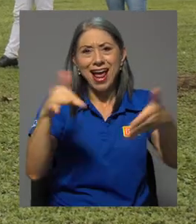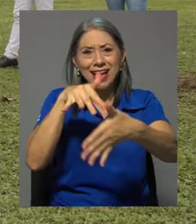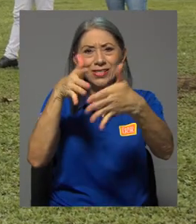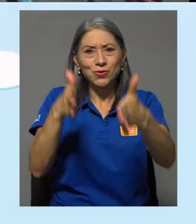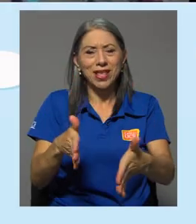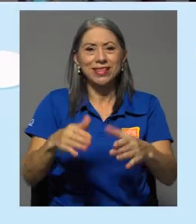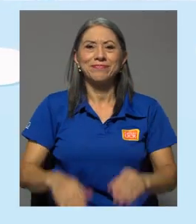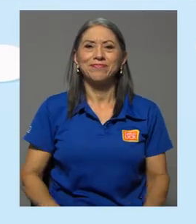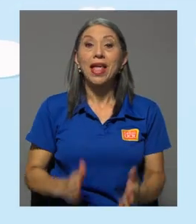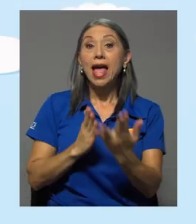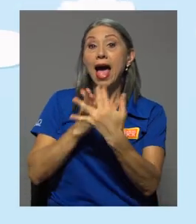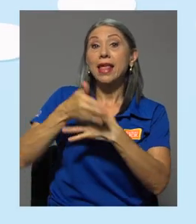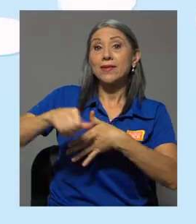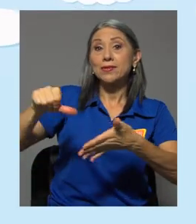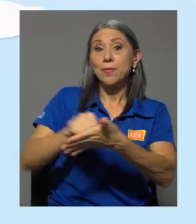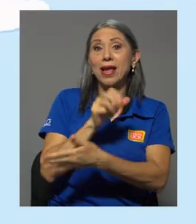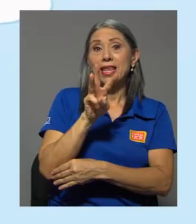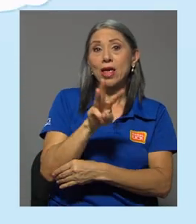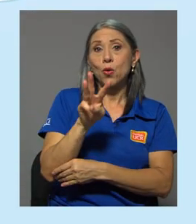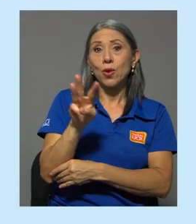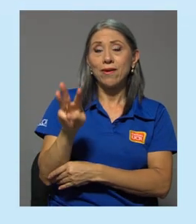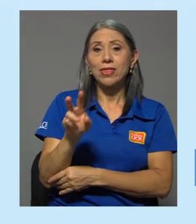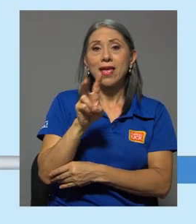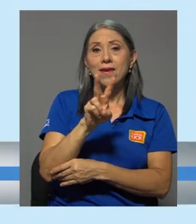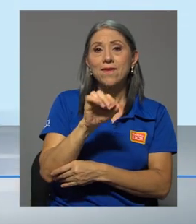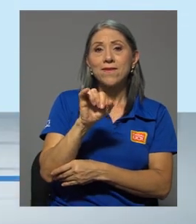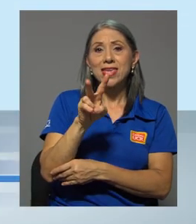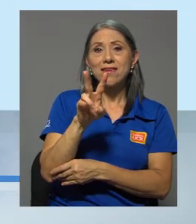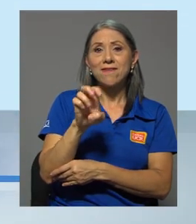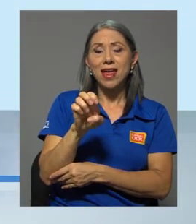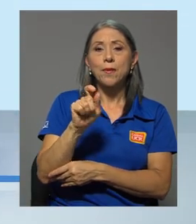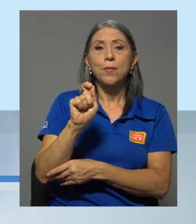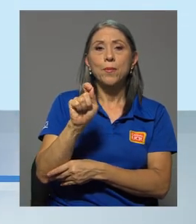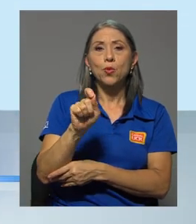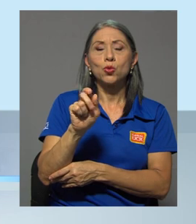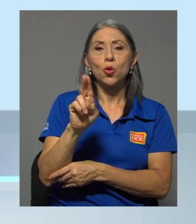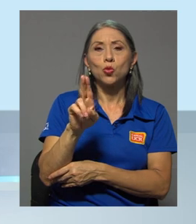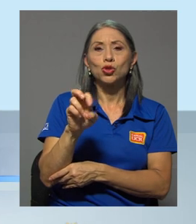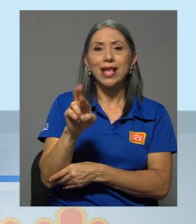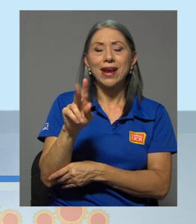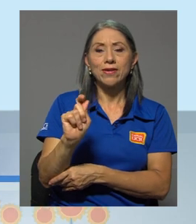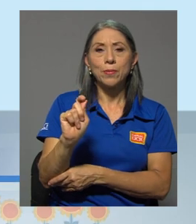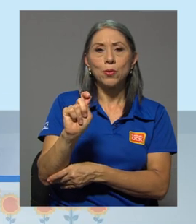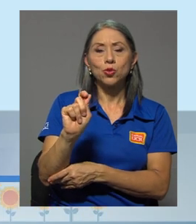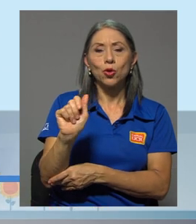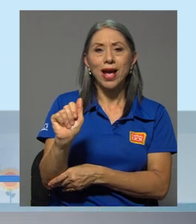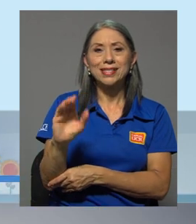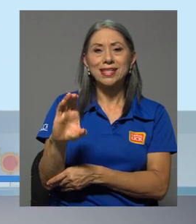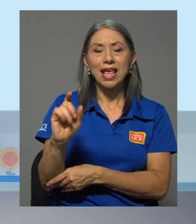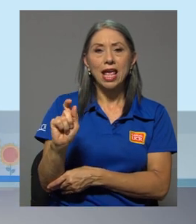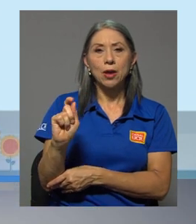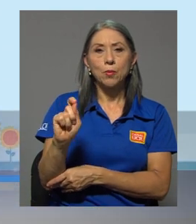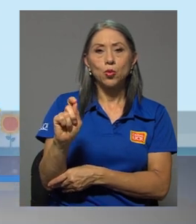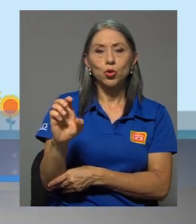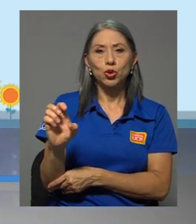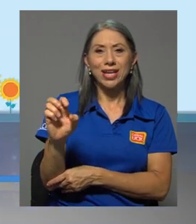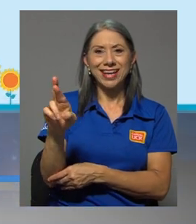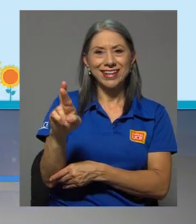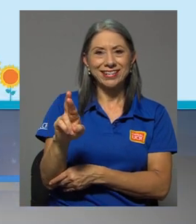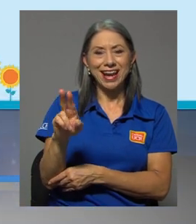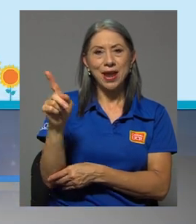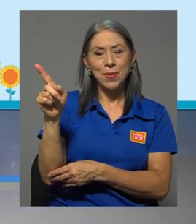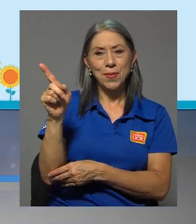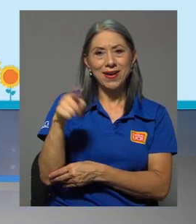estudiante. Por medio de la página web vive.ucr.ac.cr